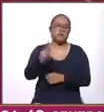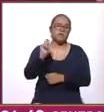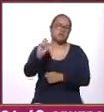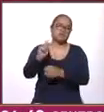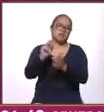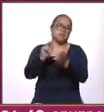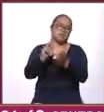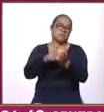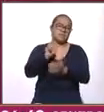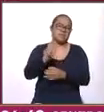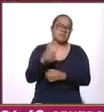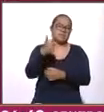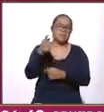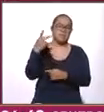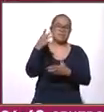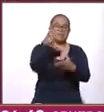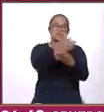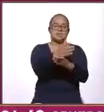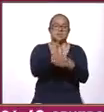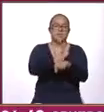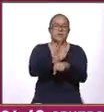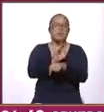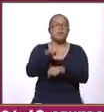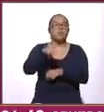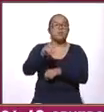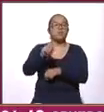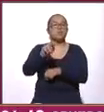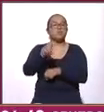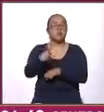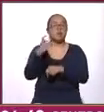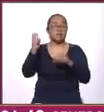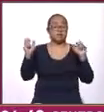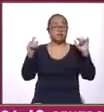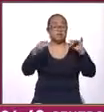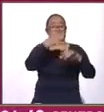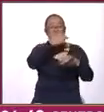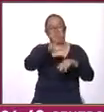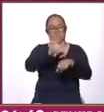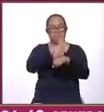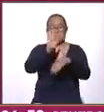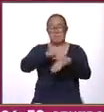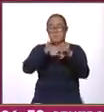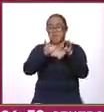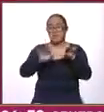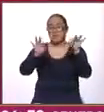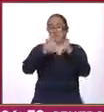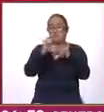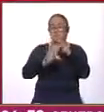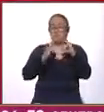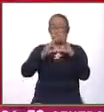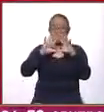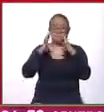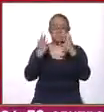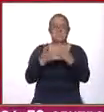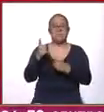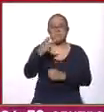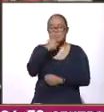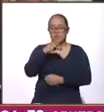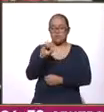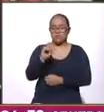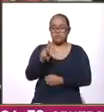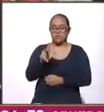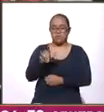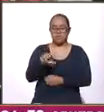Fantasía Film Festival de Montreal, uno de los festivales de cine más importantes a nivel mundial. El cineasta coahuilense José Luis